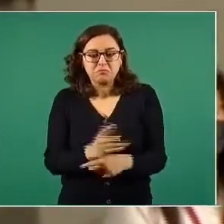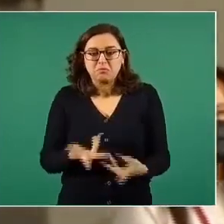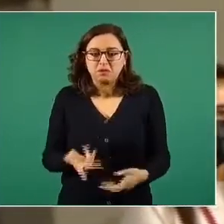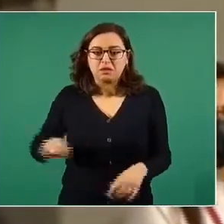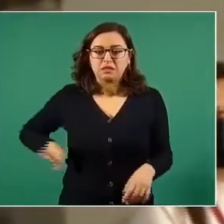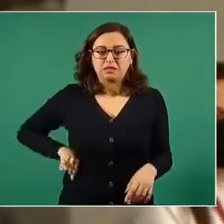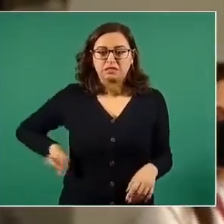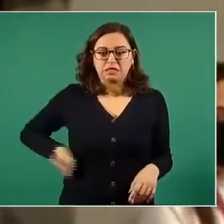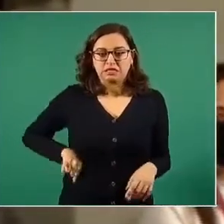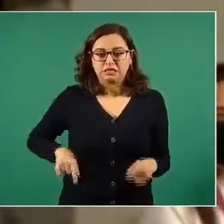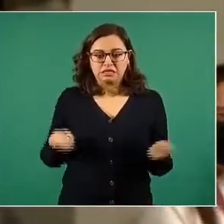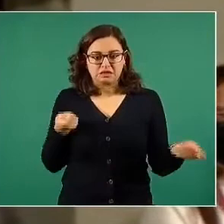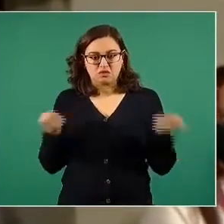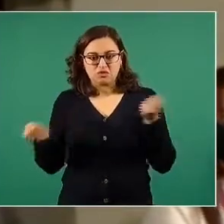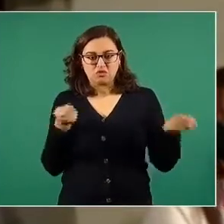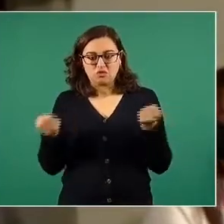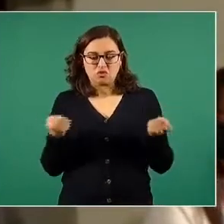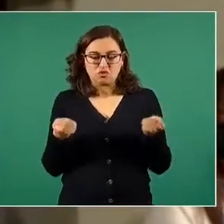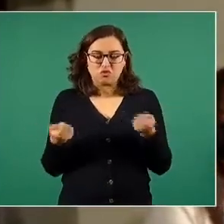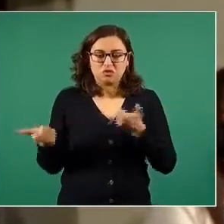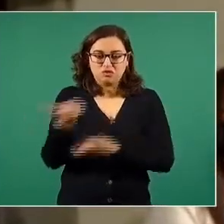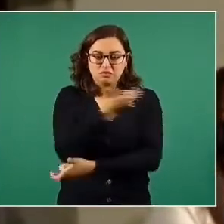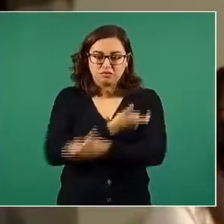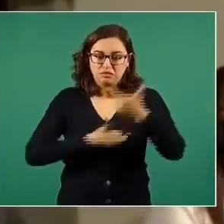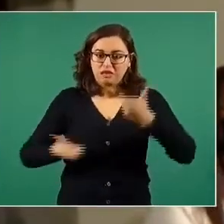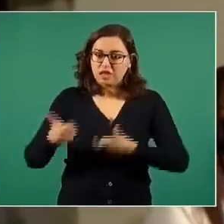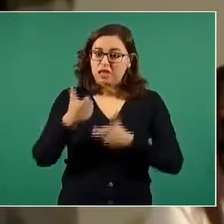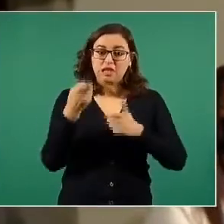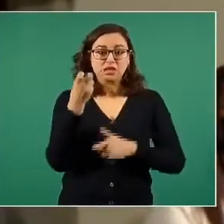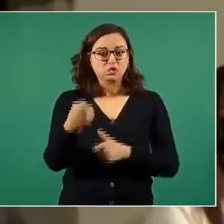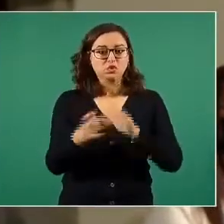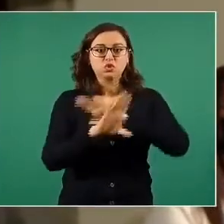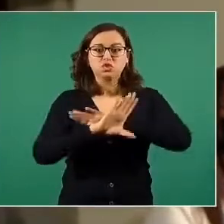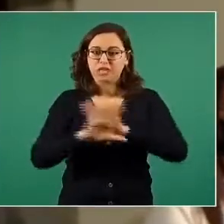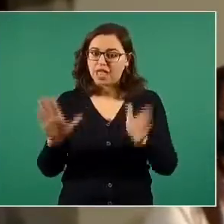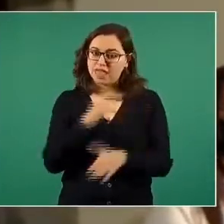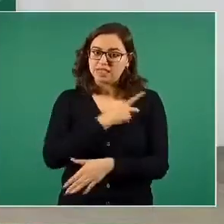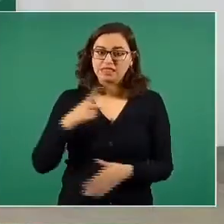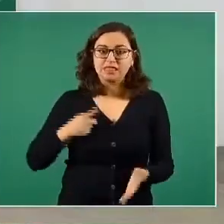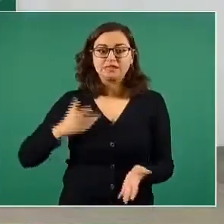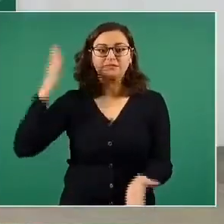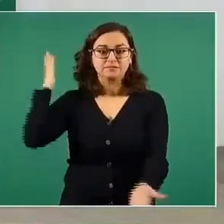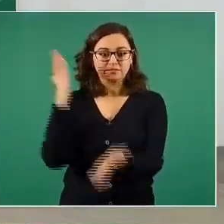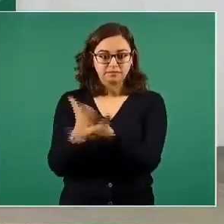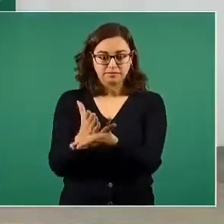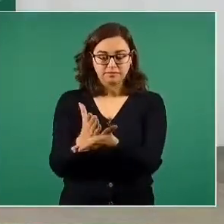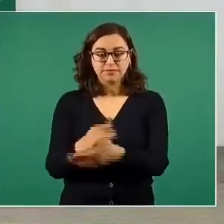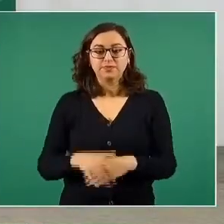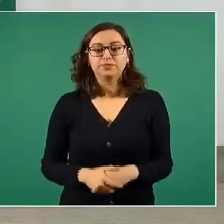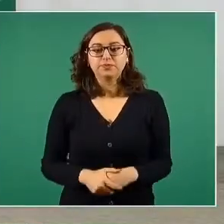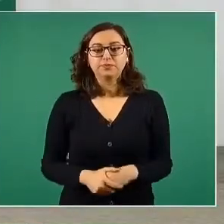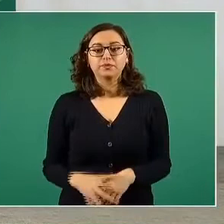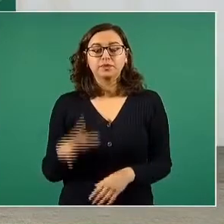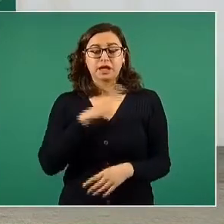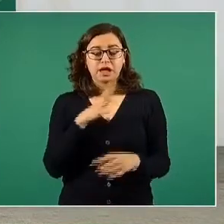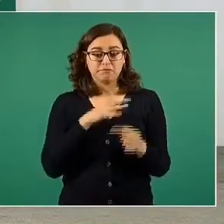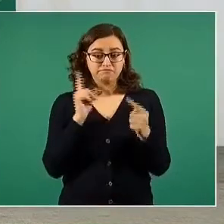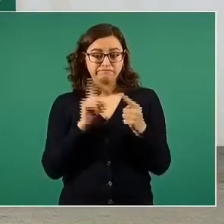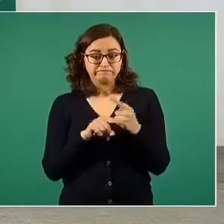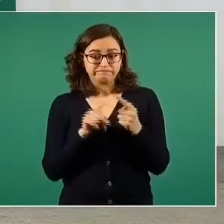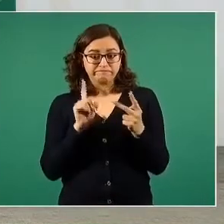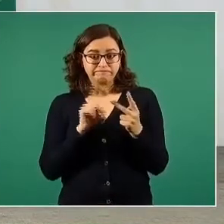a los grupos de poder económico, que eso se pueda frenar y se pueda impedir. Tengo tres causas.